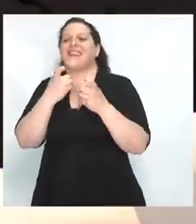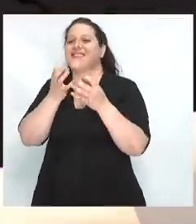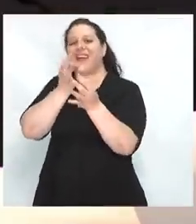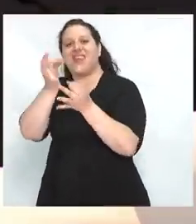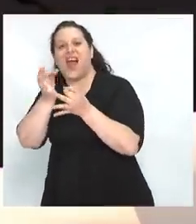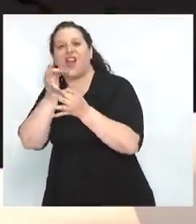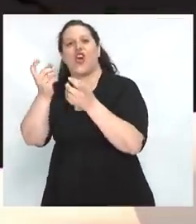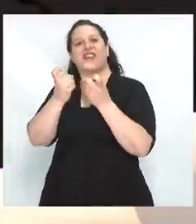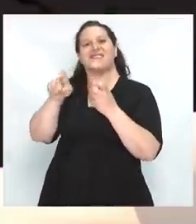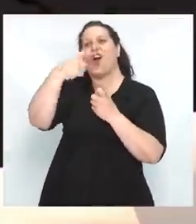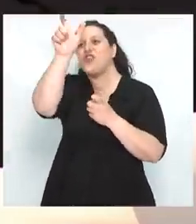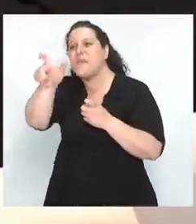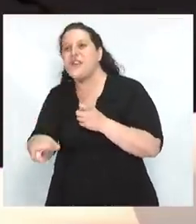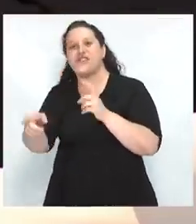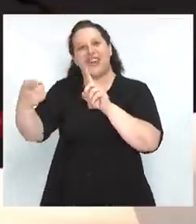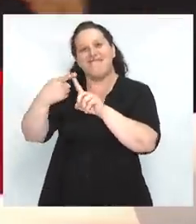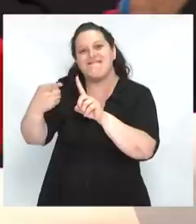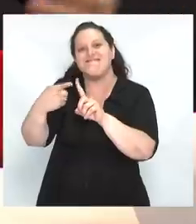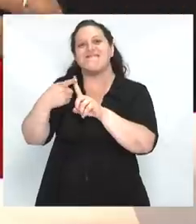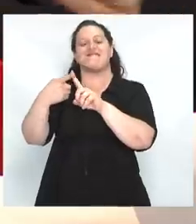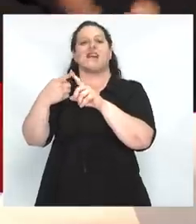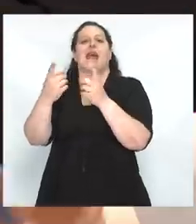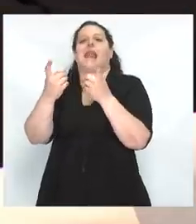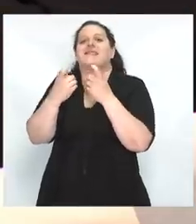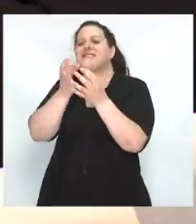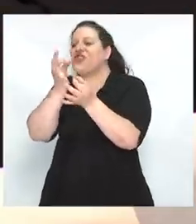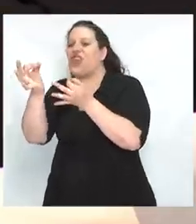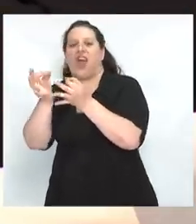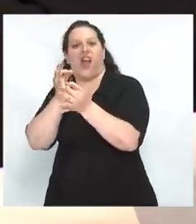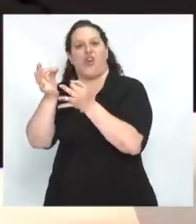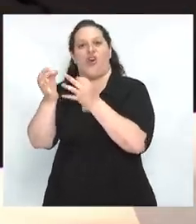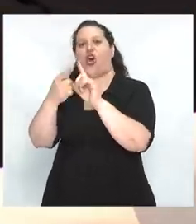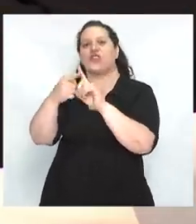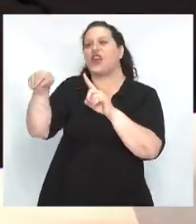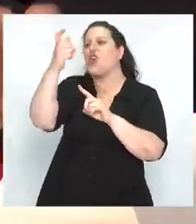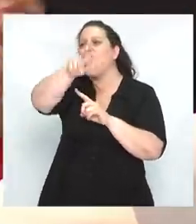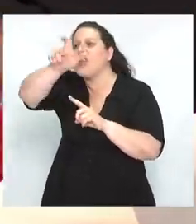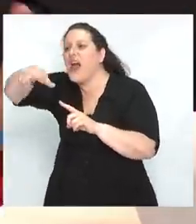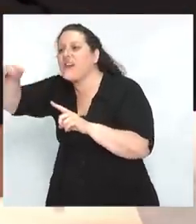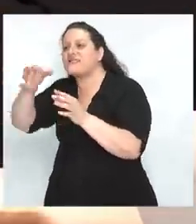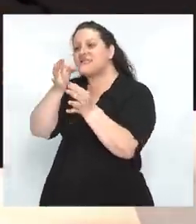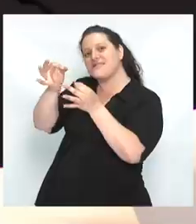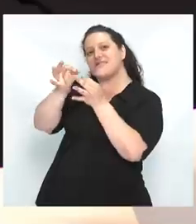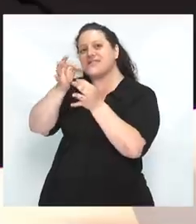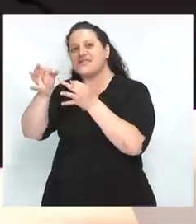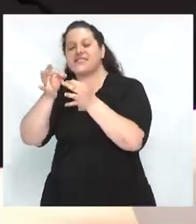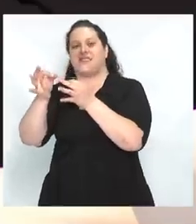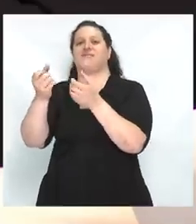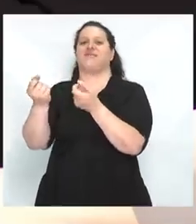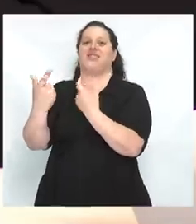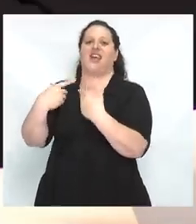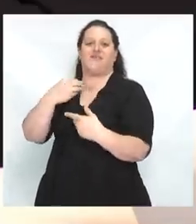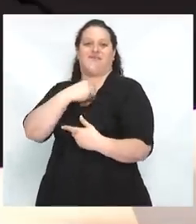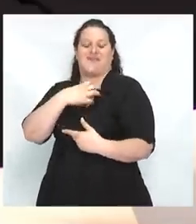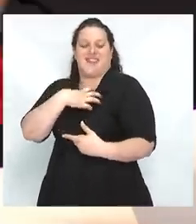La esperanza es imposible que exista sin el diálogo con los demás seres humanos. En esa lucha entre el miedo y la